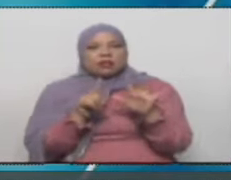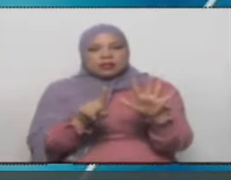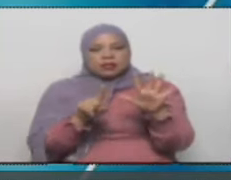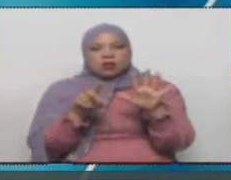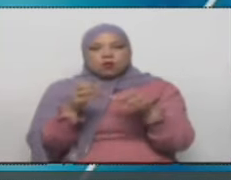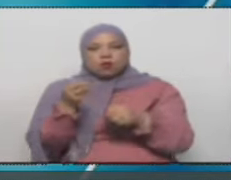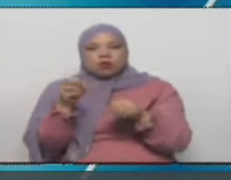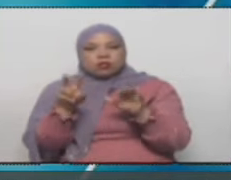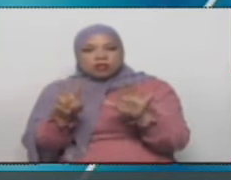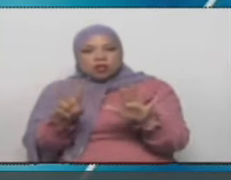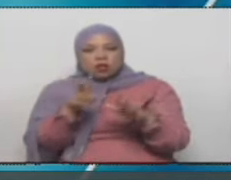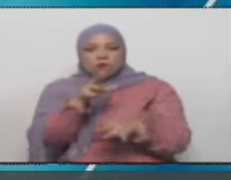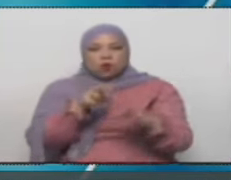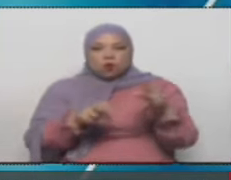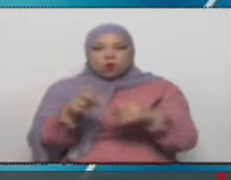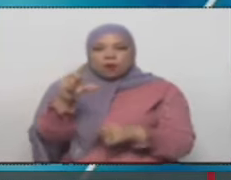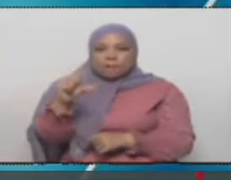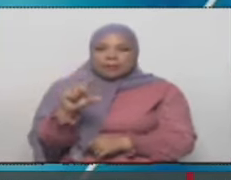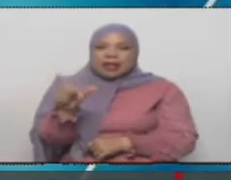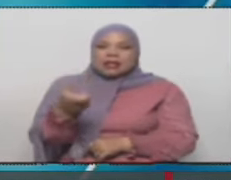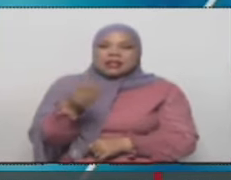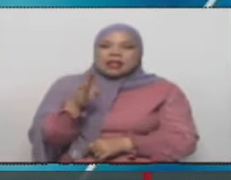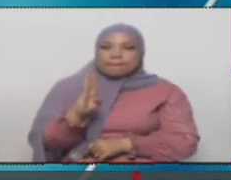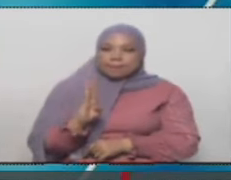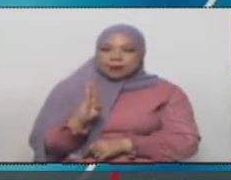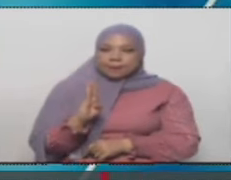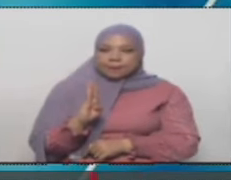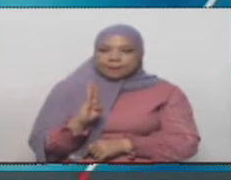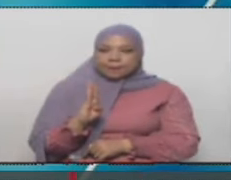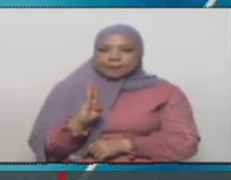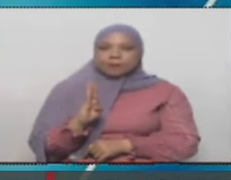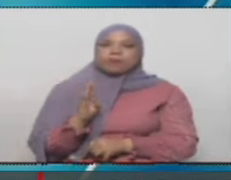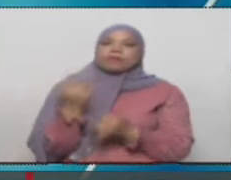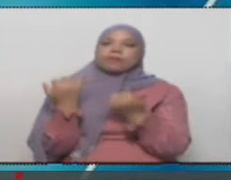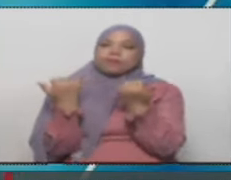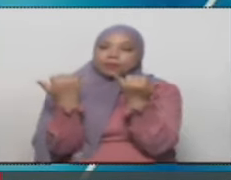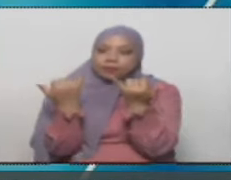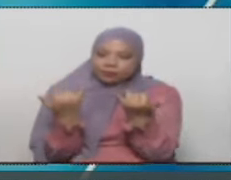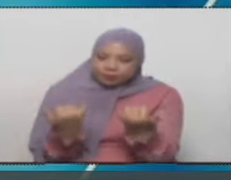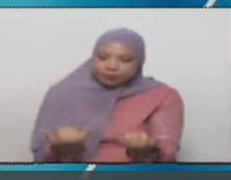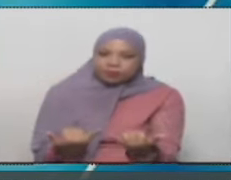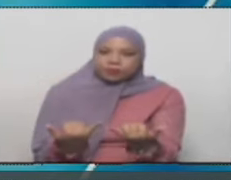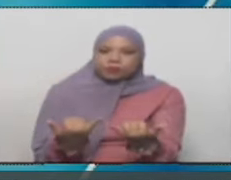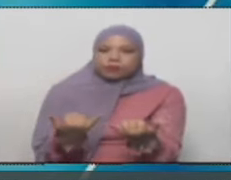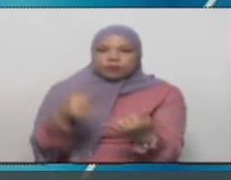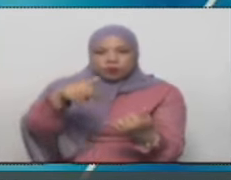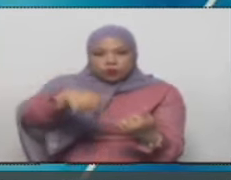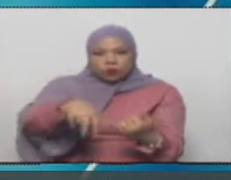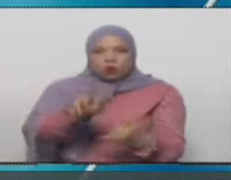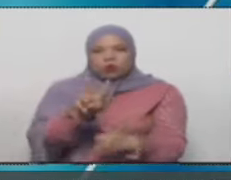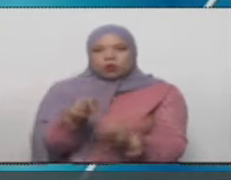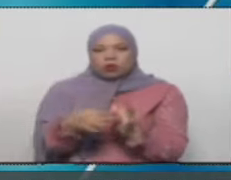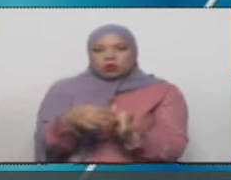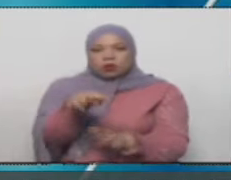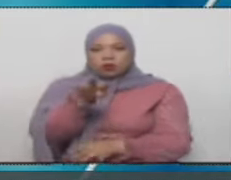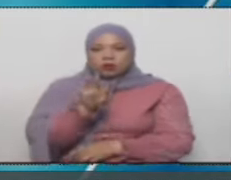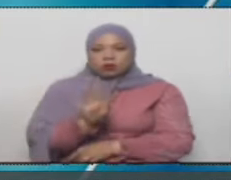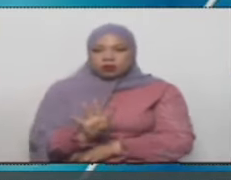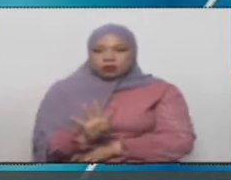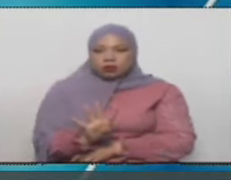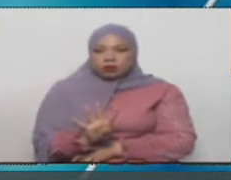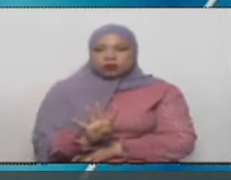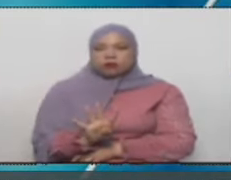700, 800 gigabytes de Internet. Gigabyte. Ahora, hoy, en el 2024, mi